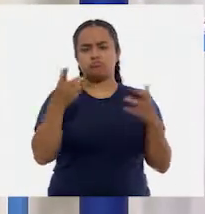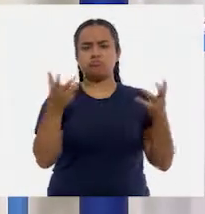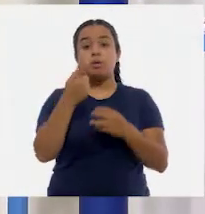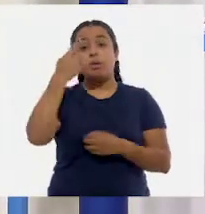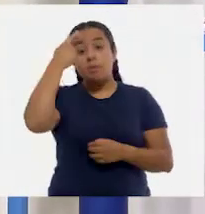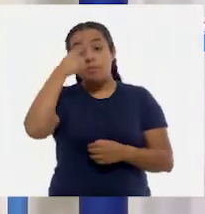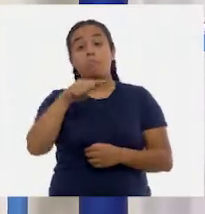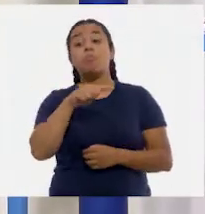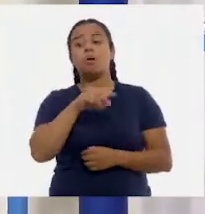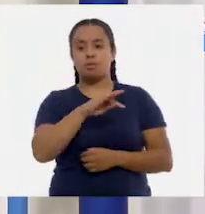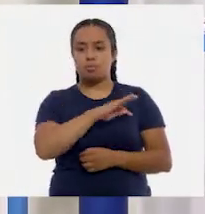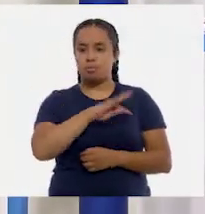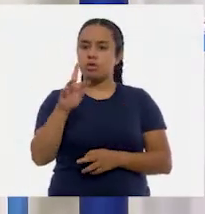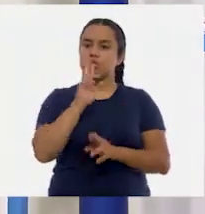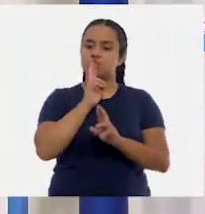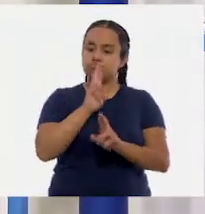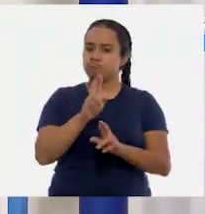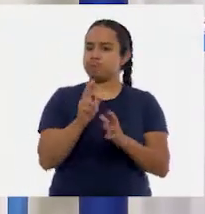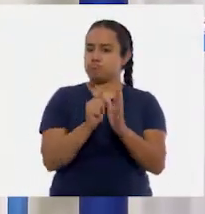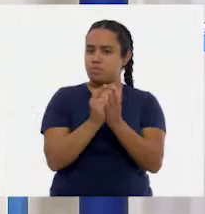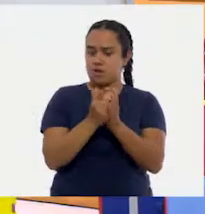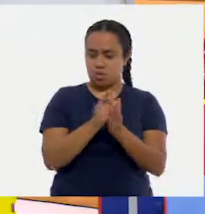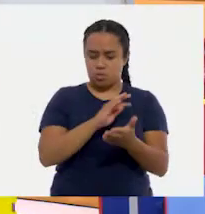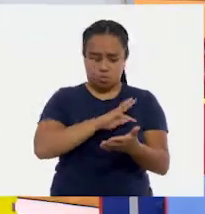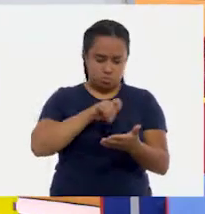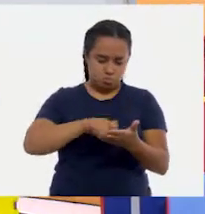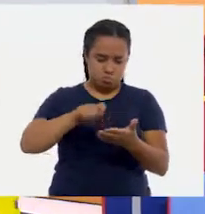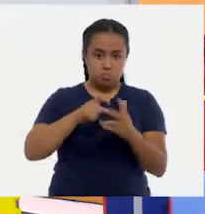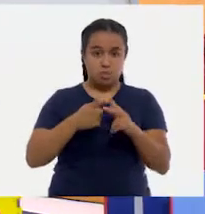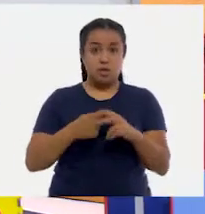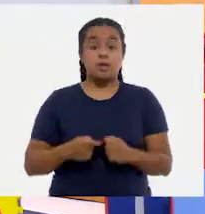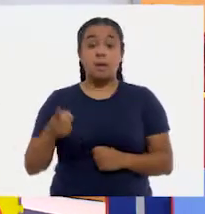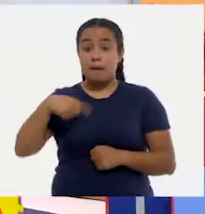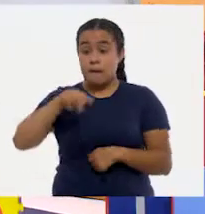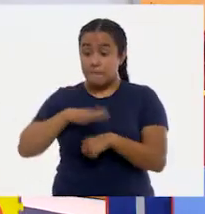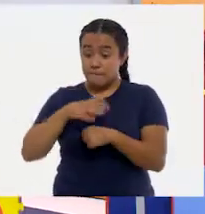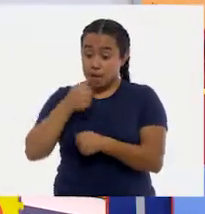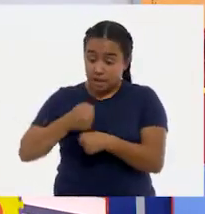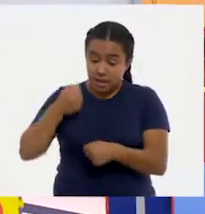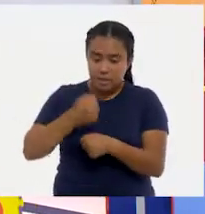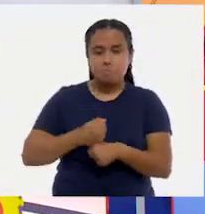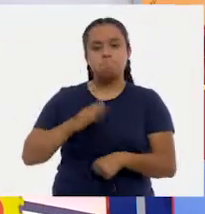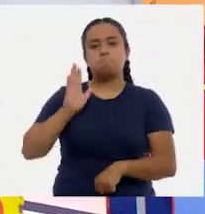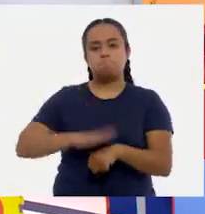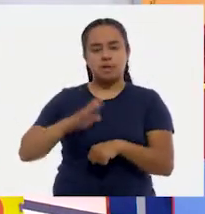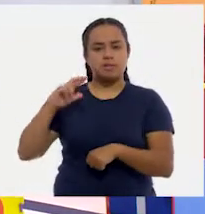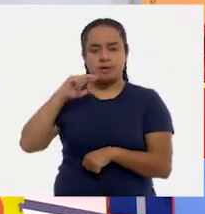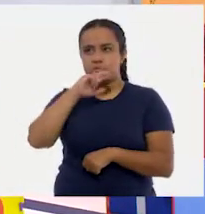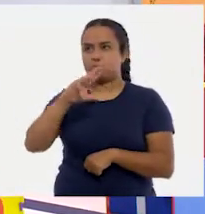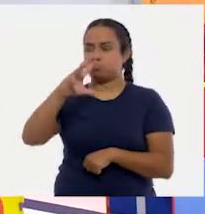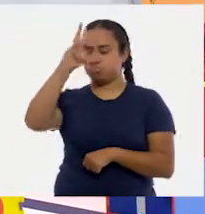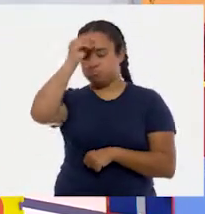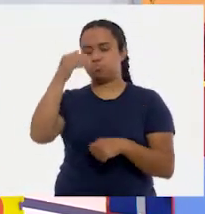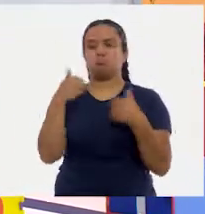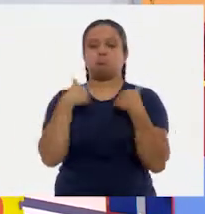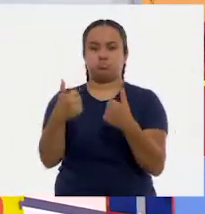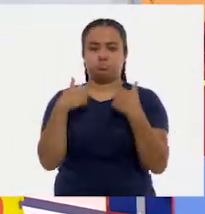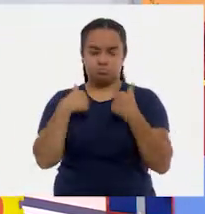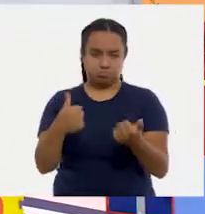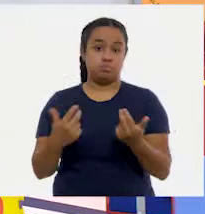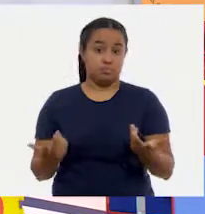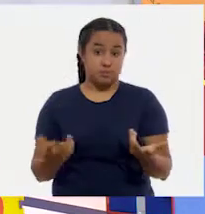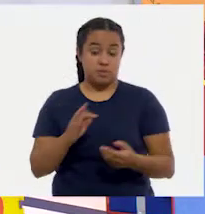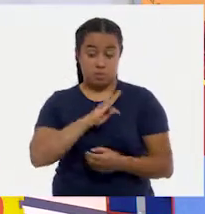contestar su libro de matemáticas. Ay, entre más lo hagamos, pues más rápido lo vamos a comprender y nos vamos a volver